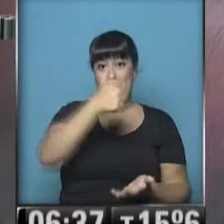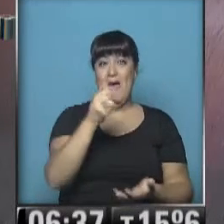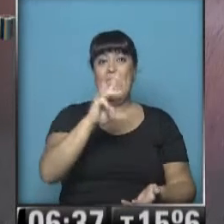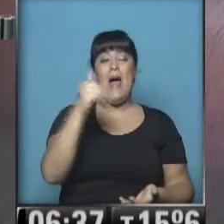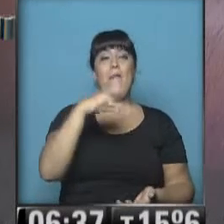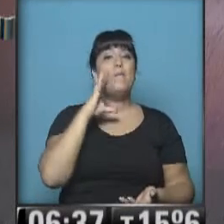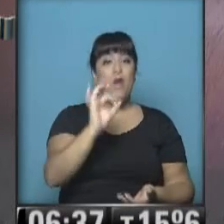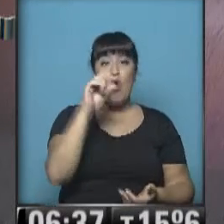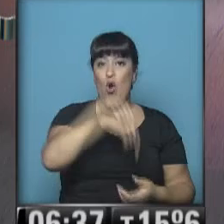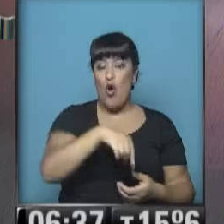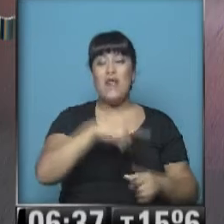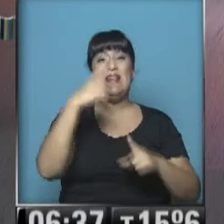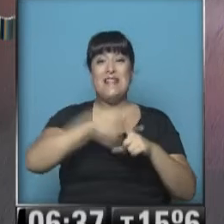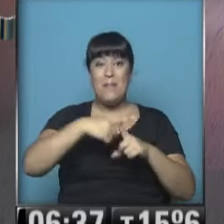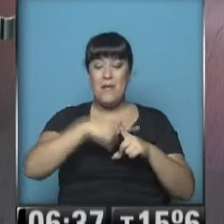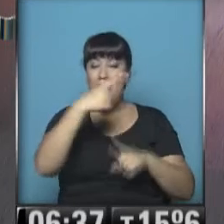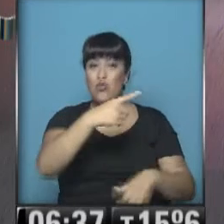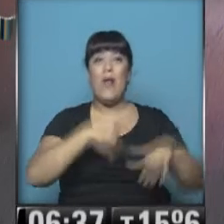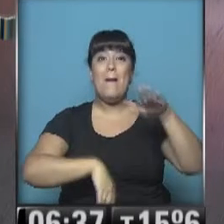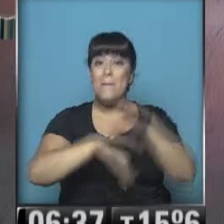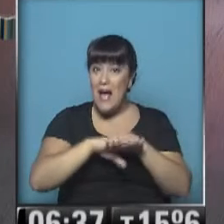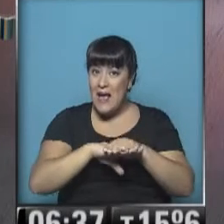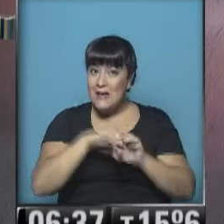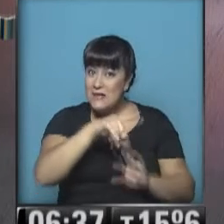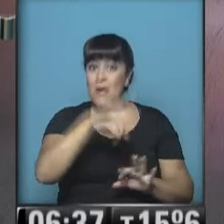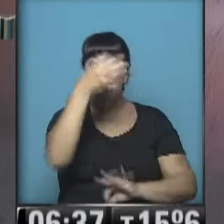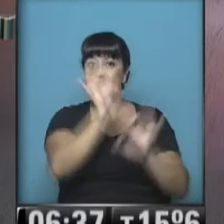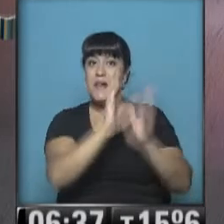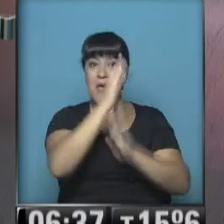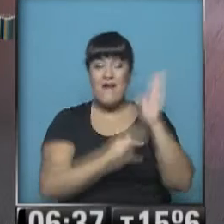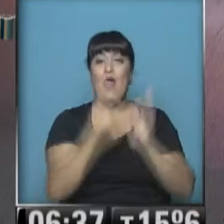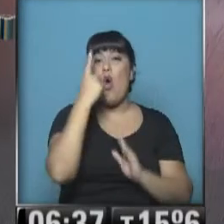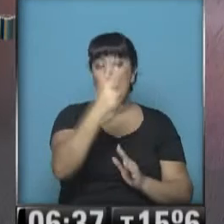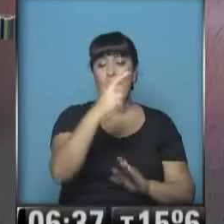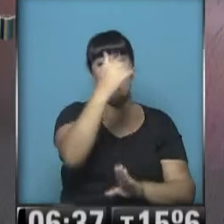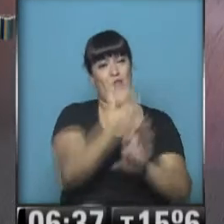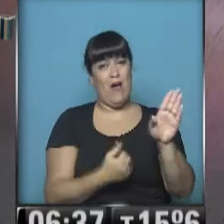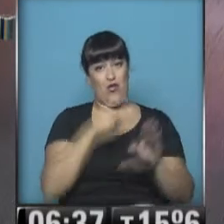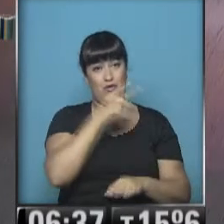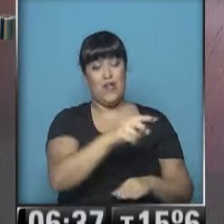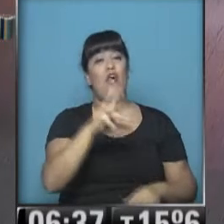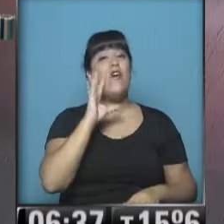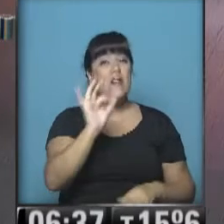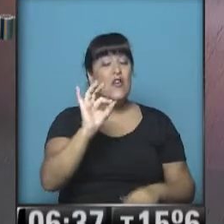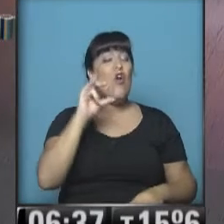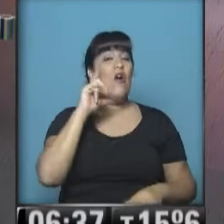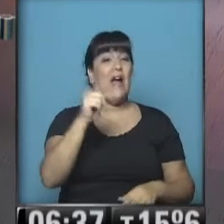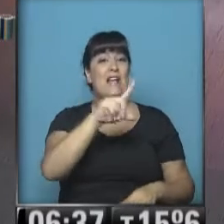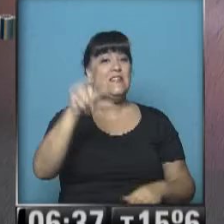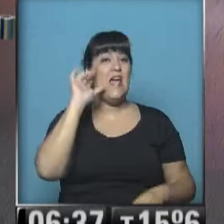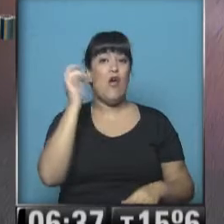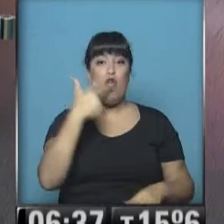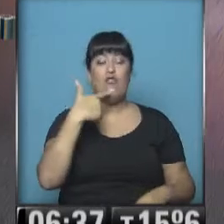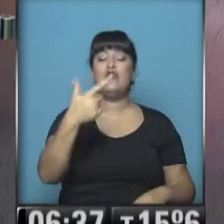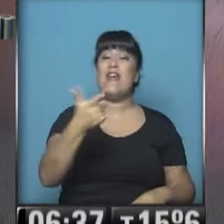temperatura máxima pronosticada con nevadita es uno bajo cero. Río Gallegos, diecisiete.